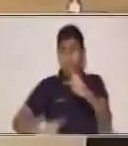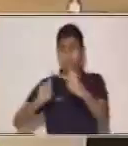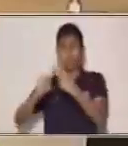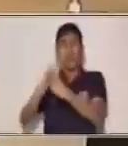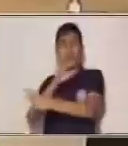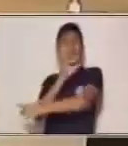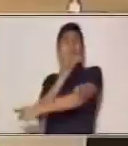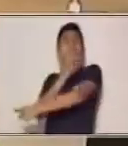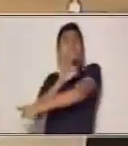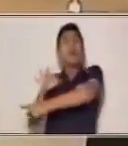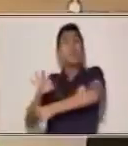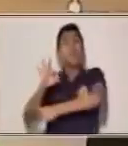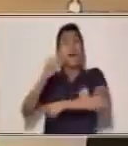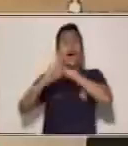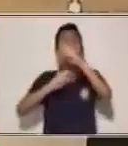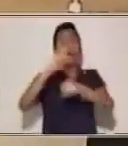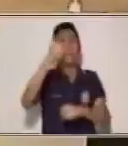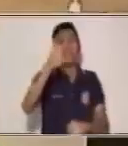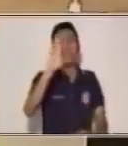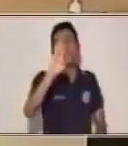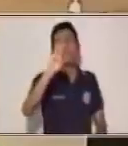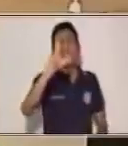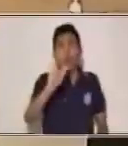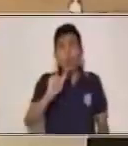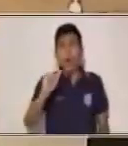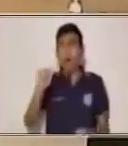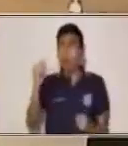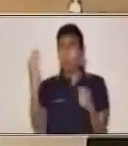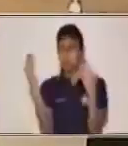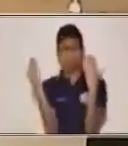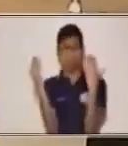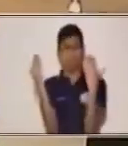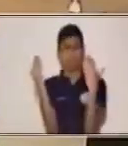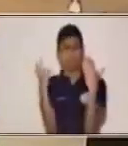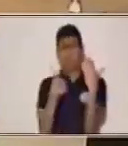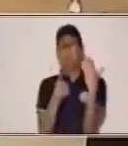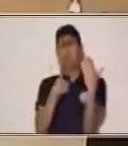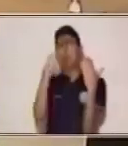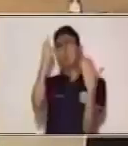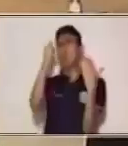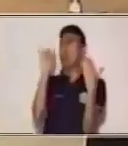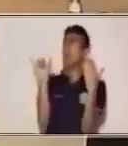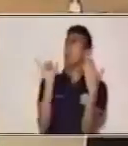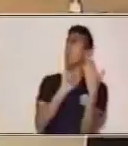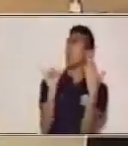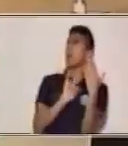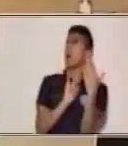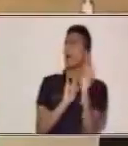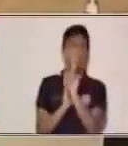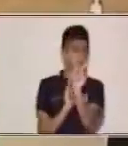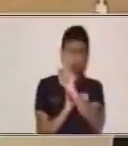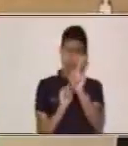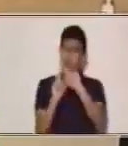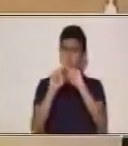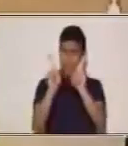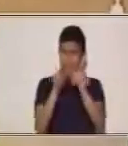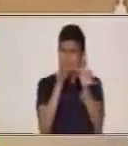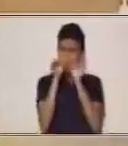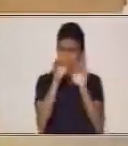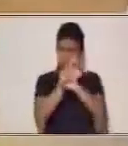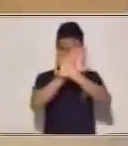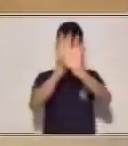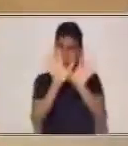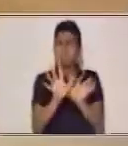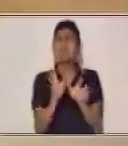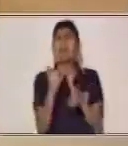características específicas. Entonces, vamos a ir viendo cada una de ellas en este momento. Así que presta atención.